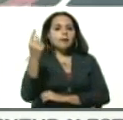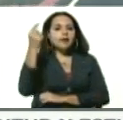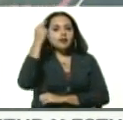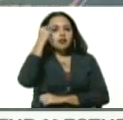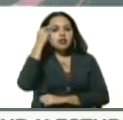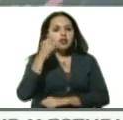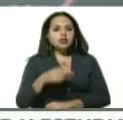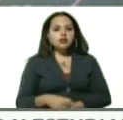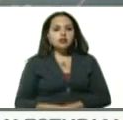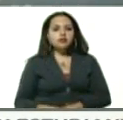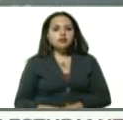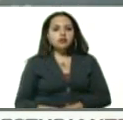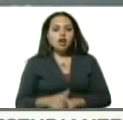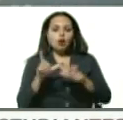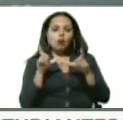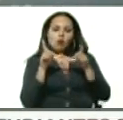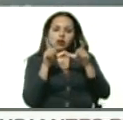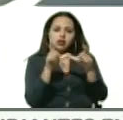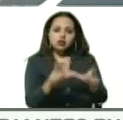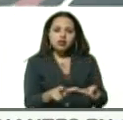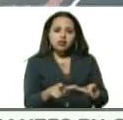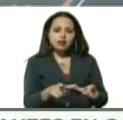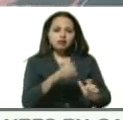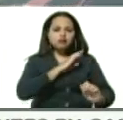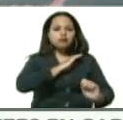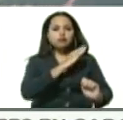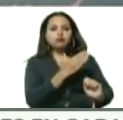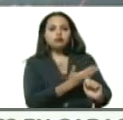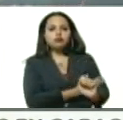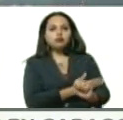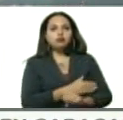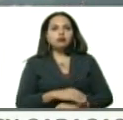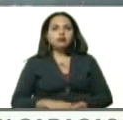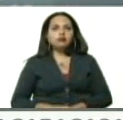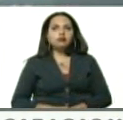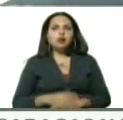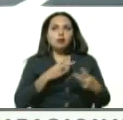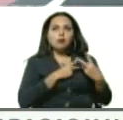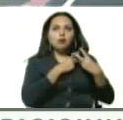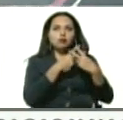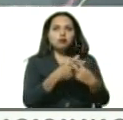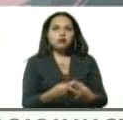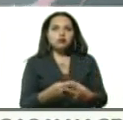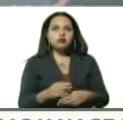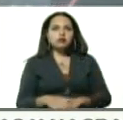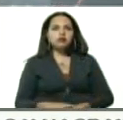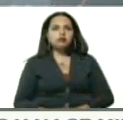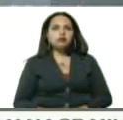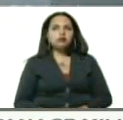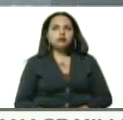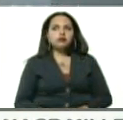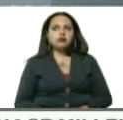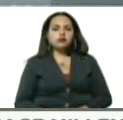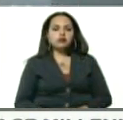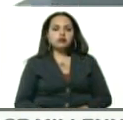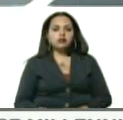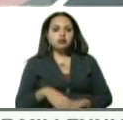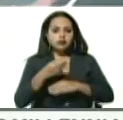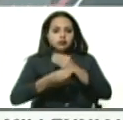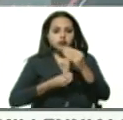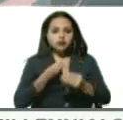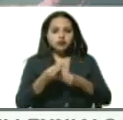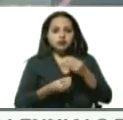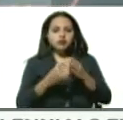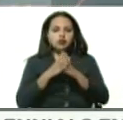la cuarentena radical, y voluntaria, que se está cumpliendo en